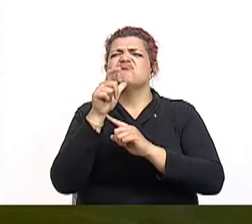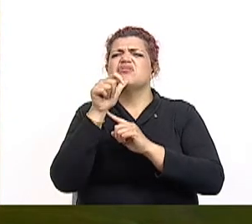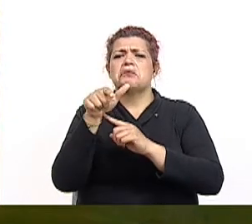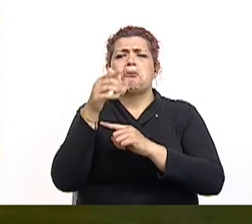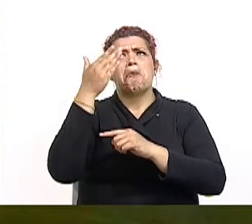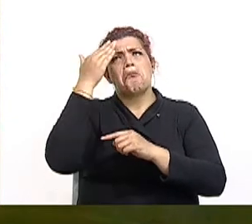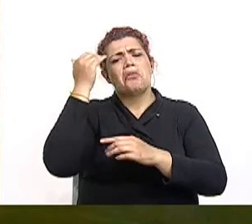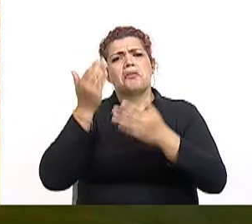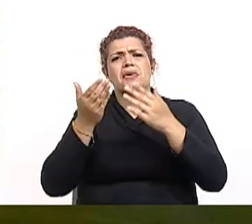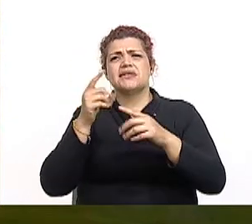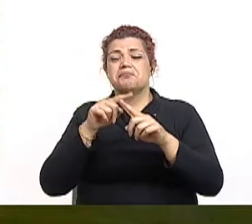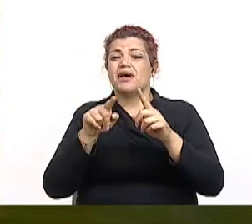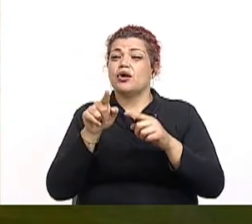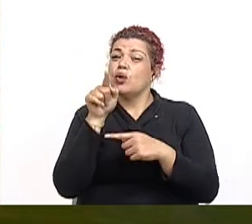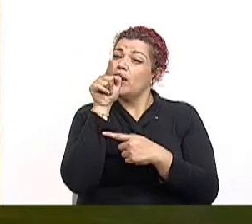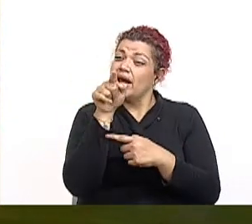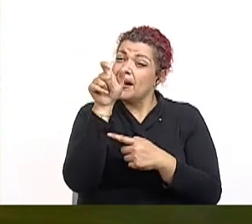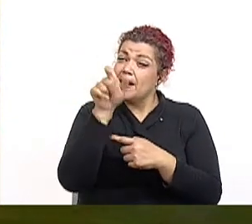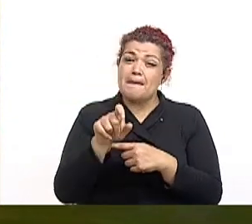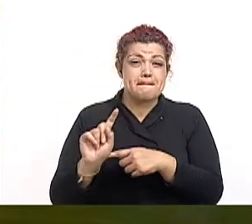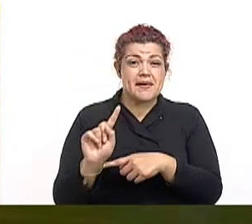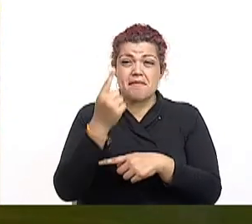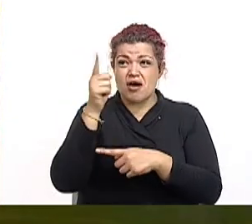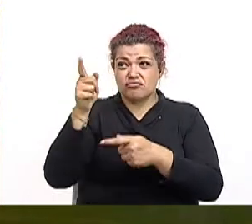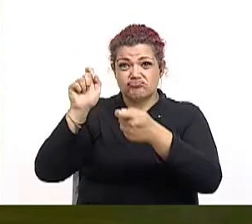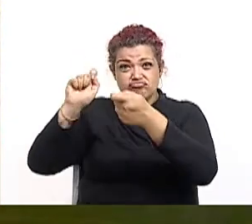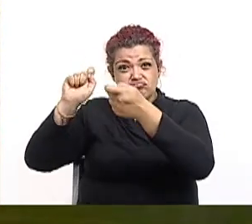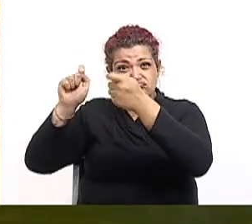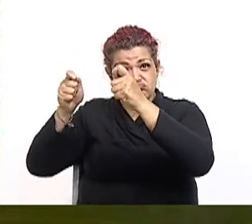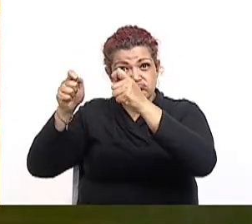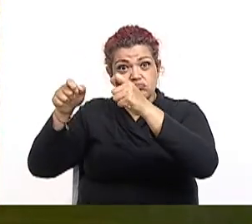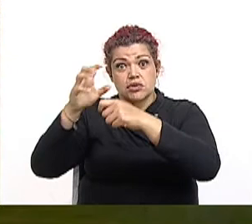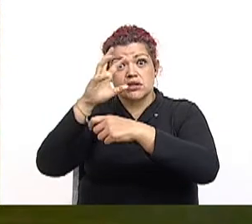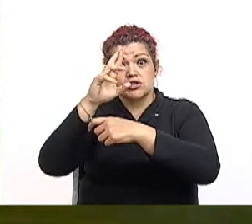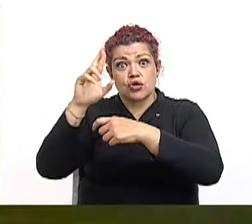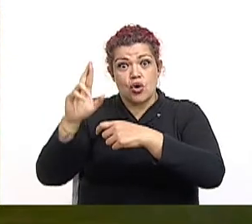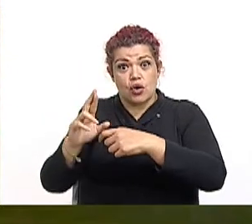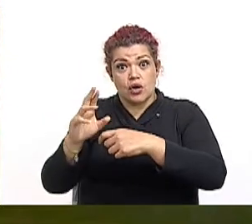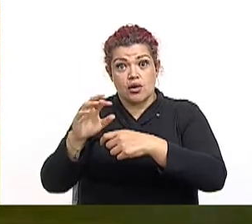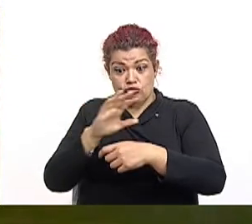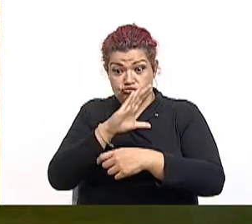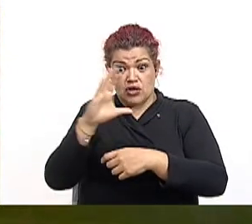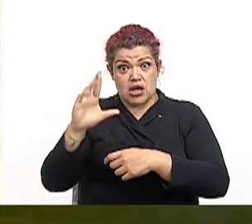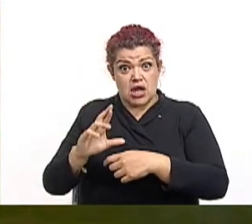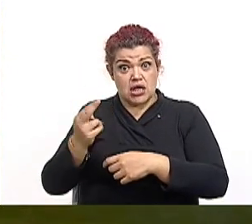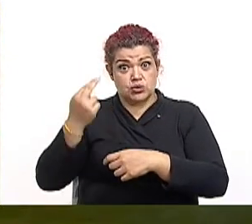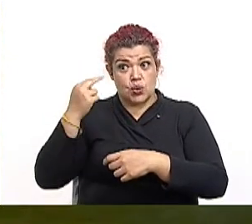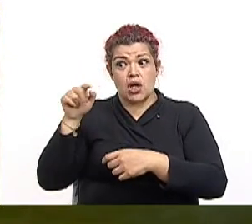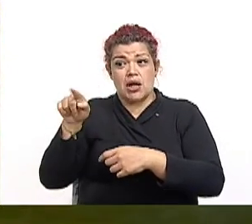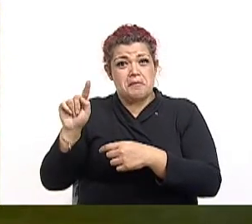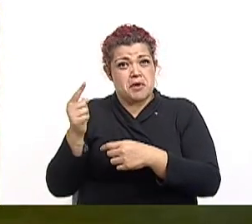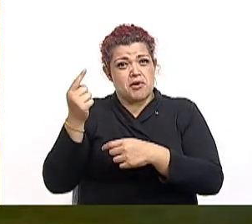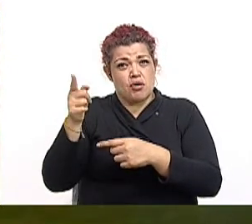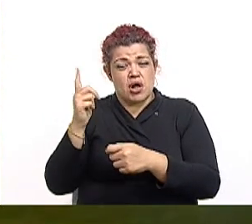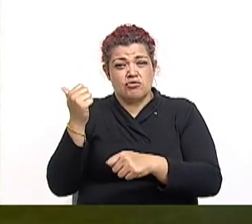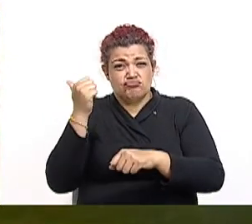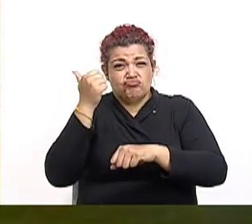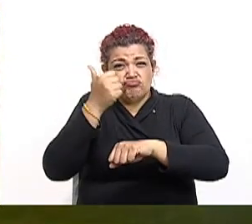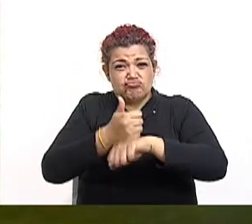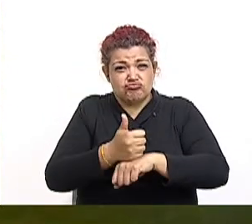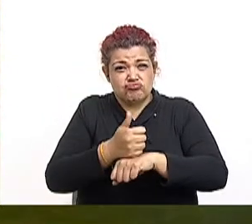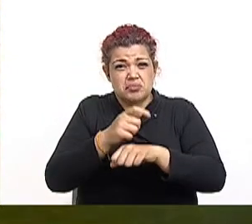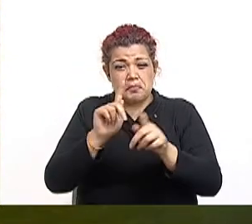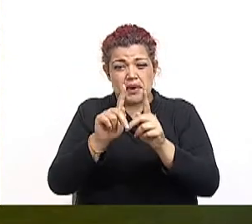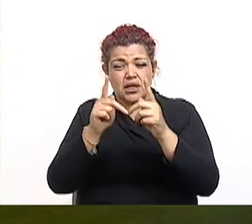y es uno de los primeros reformistas de la historia costarricense. A finales del siglo XIX, funda un partido